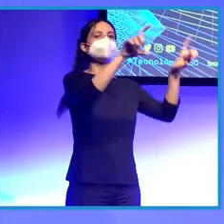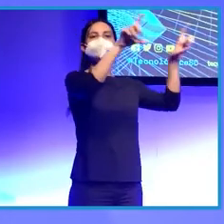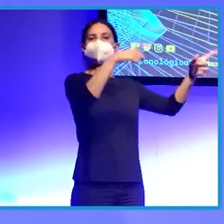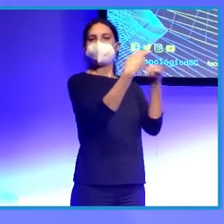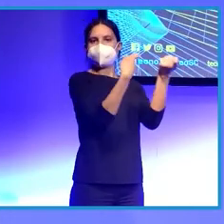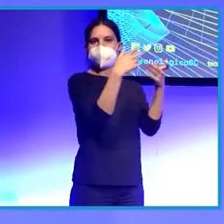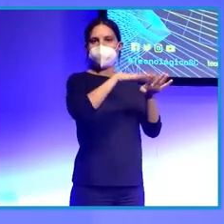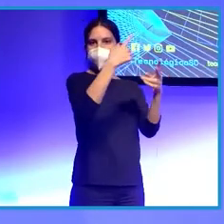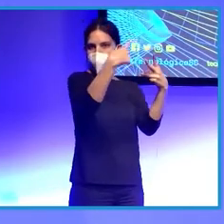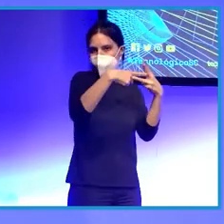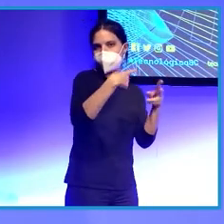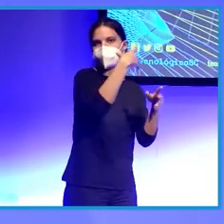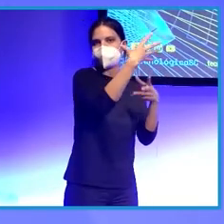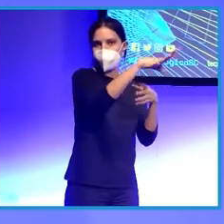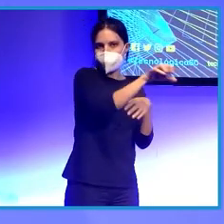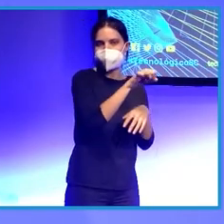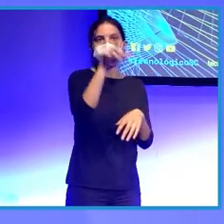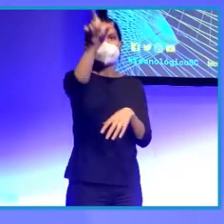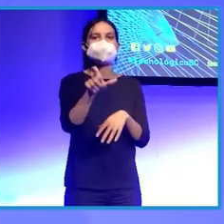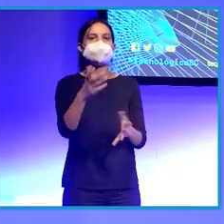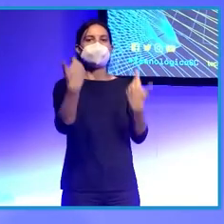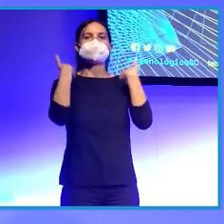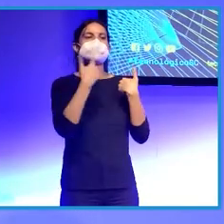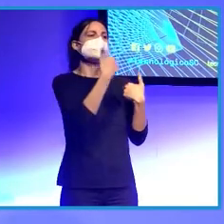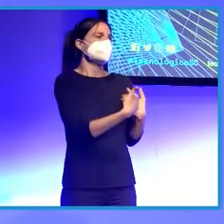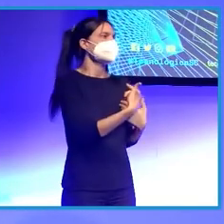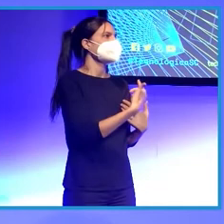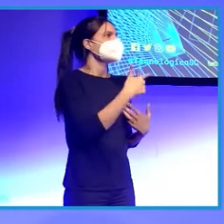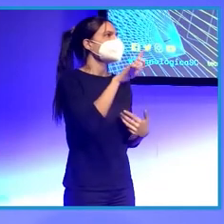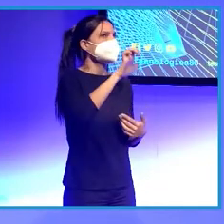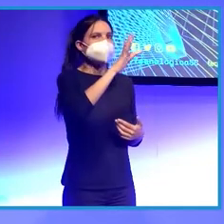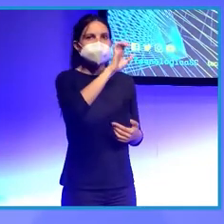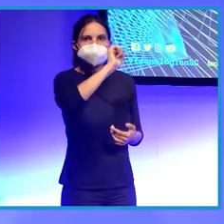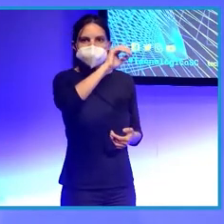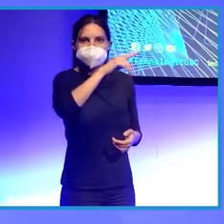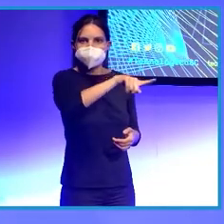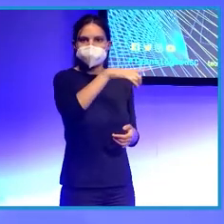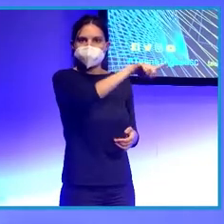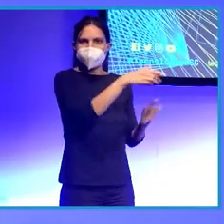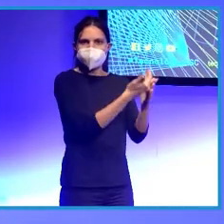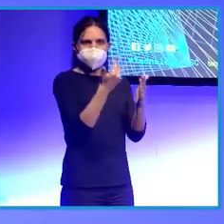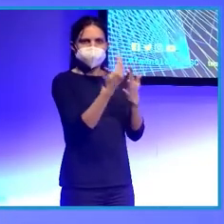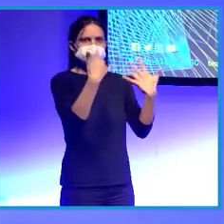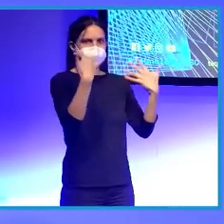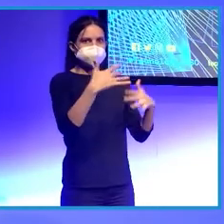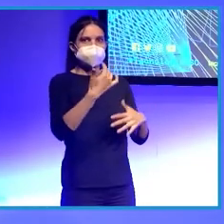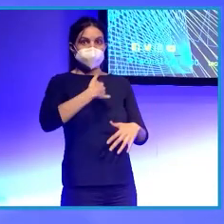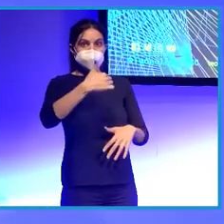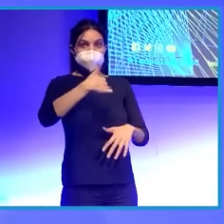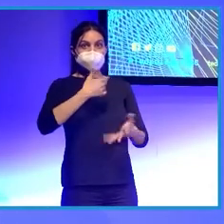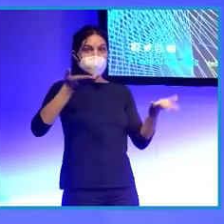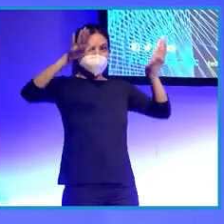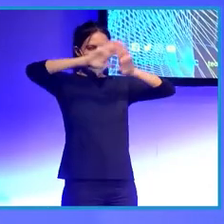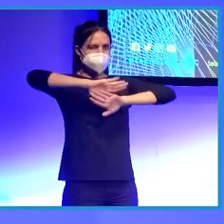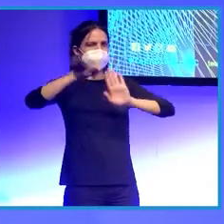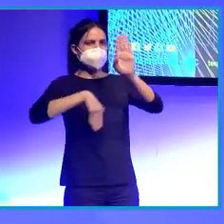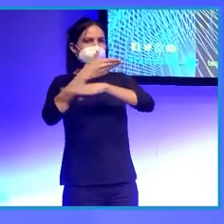cosillas, la dependienta llega y me susurra. Leticia, menudo viaje has tenido. Por la noche, cuando bajo al bar de la plaza